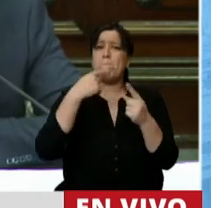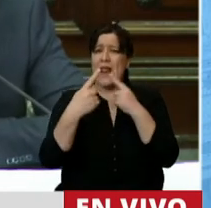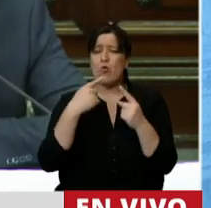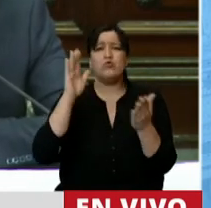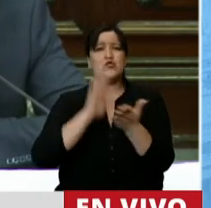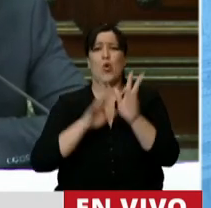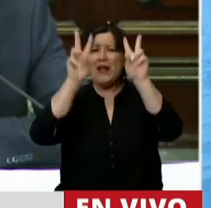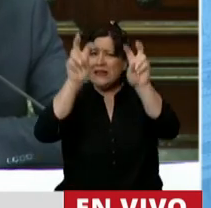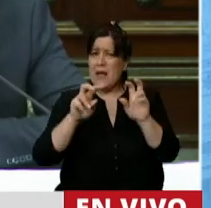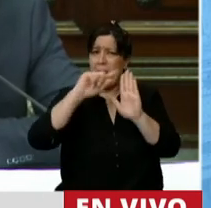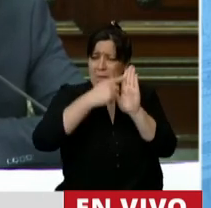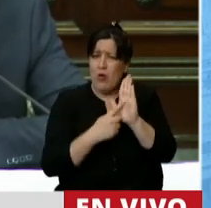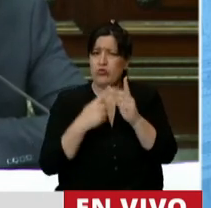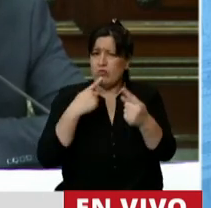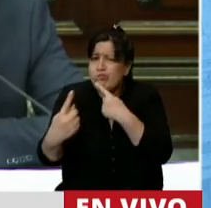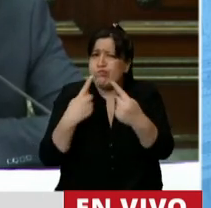puntuales.